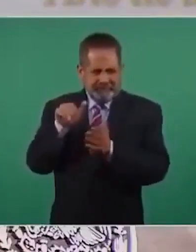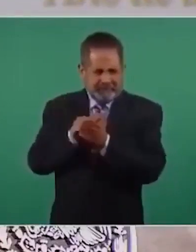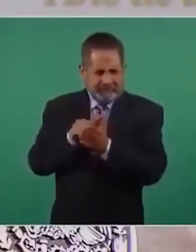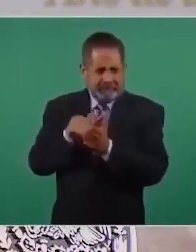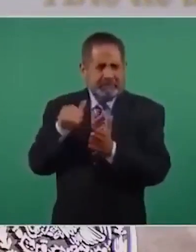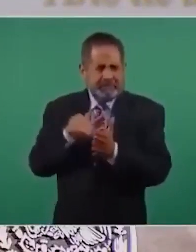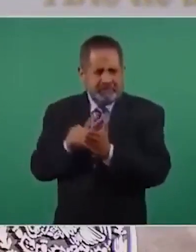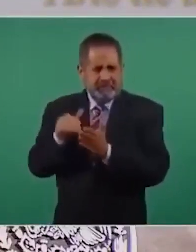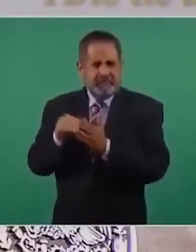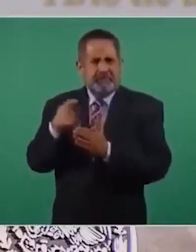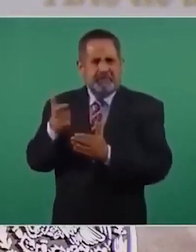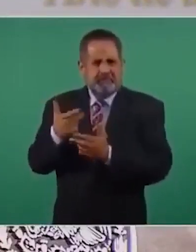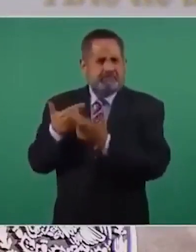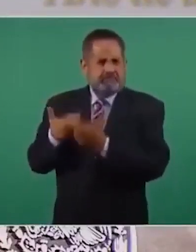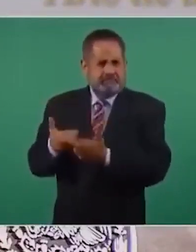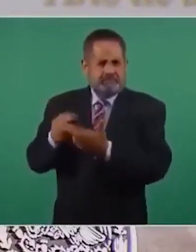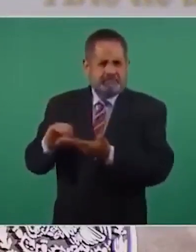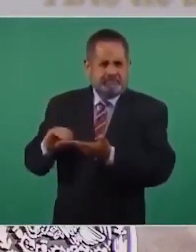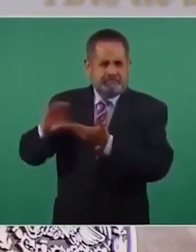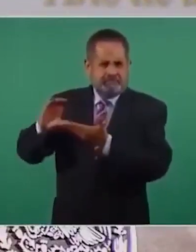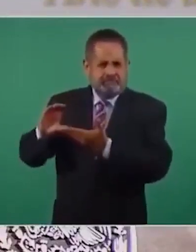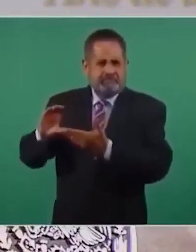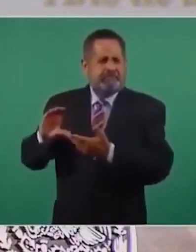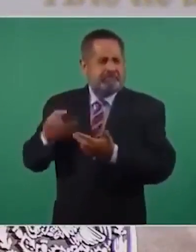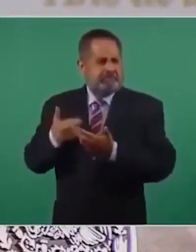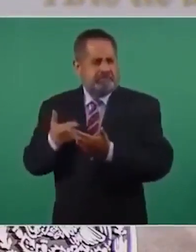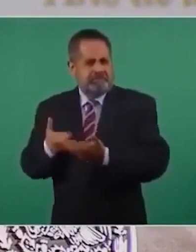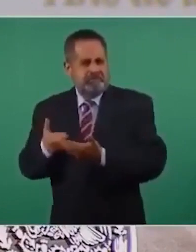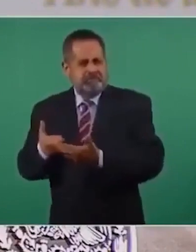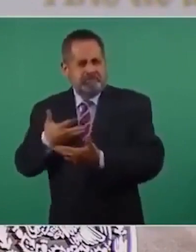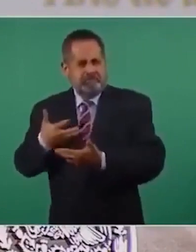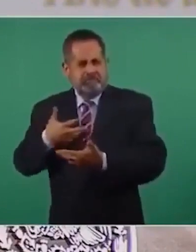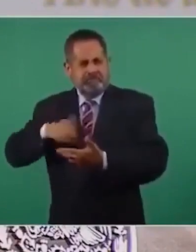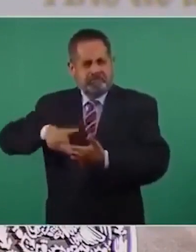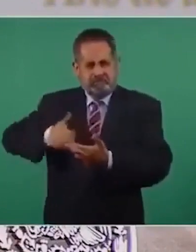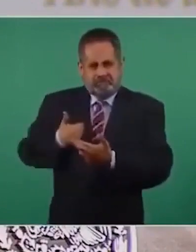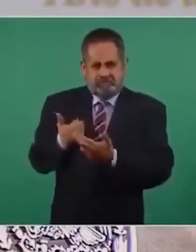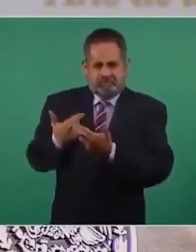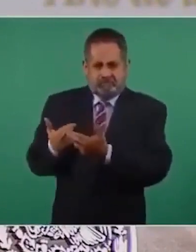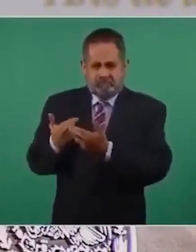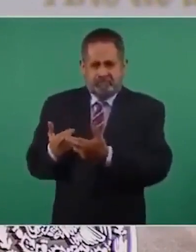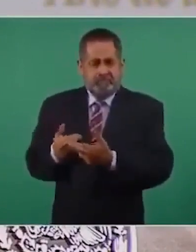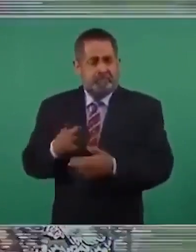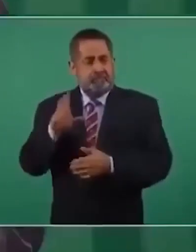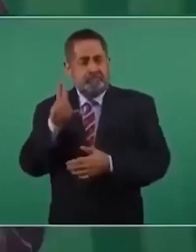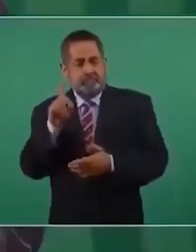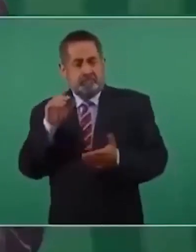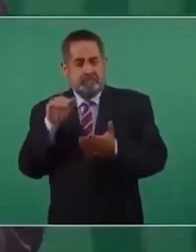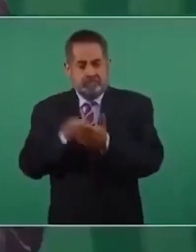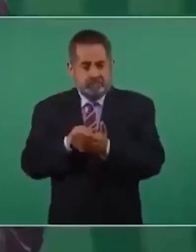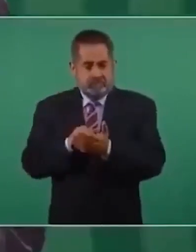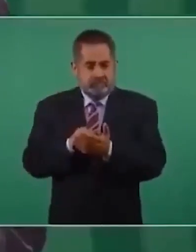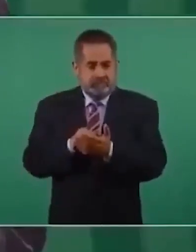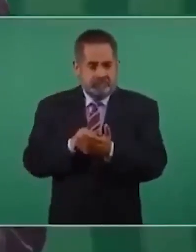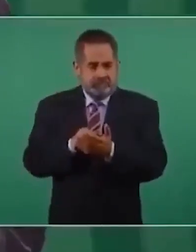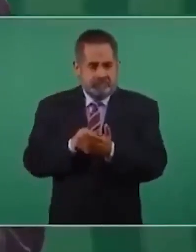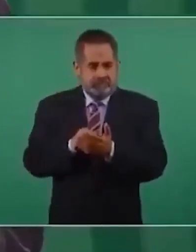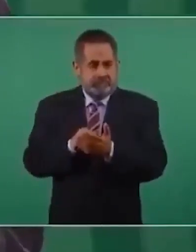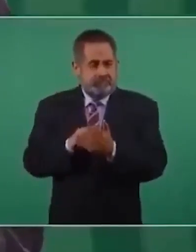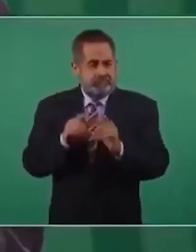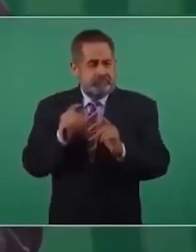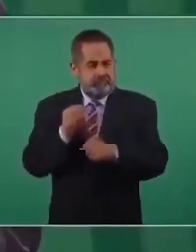de pesos de reserva, 30 mil que